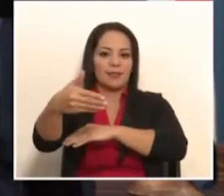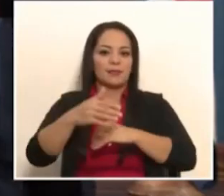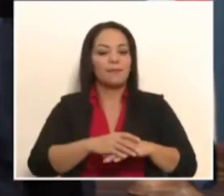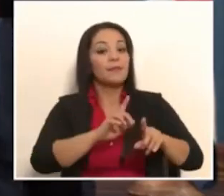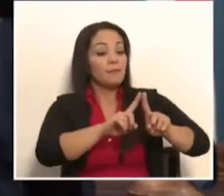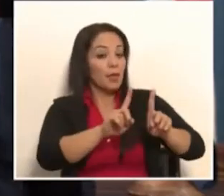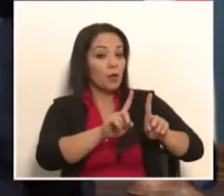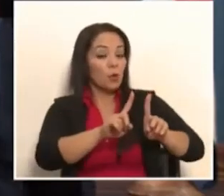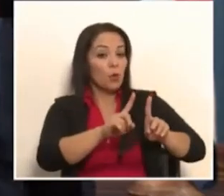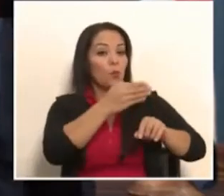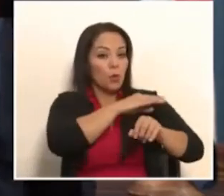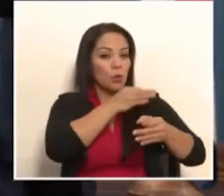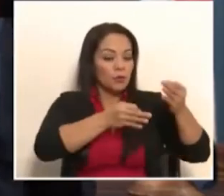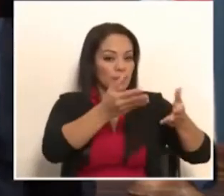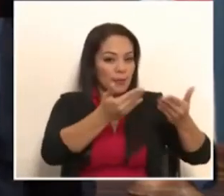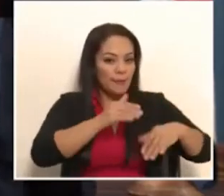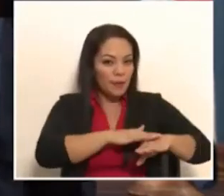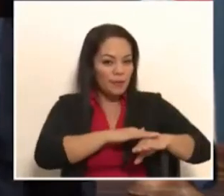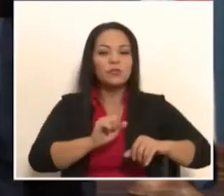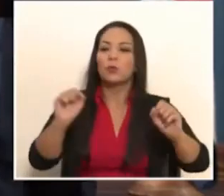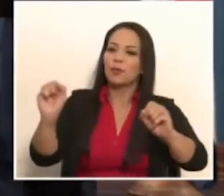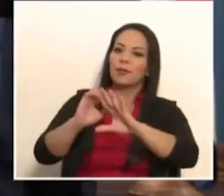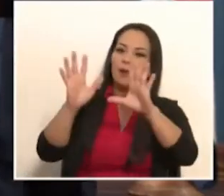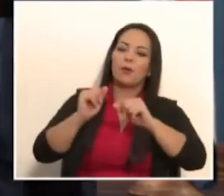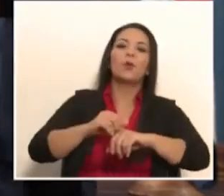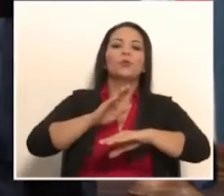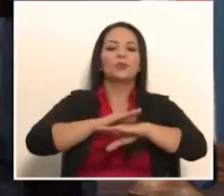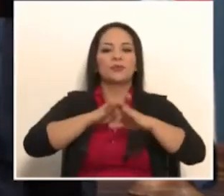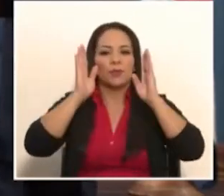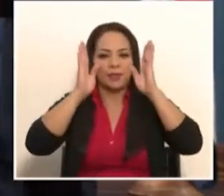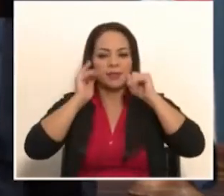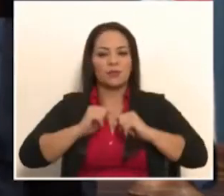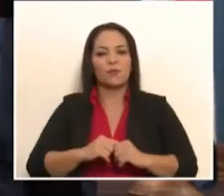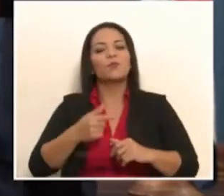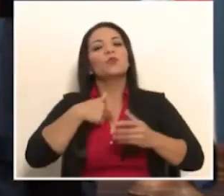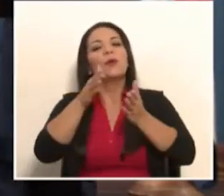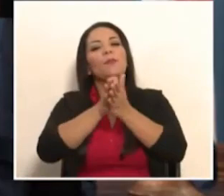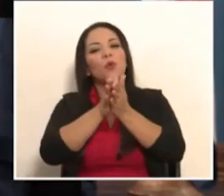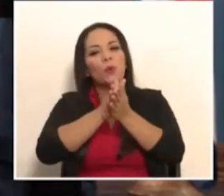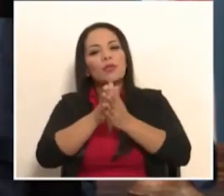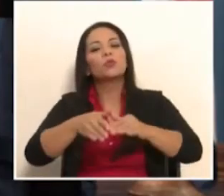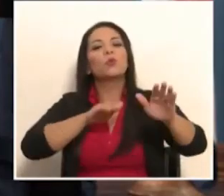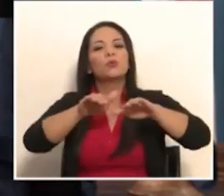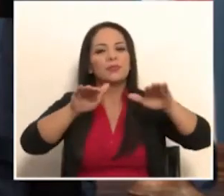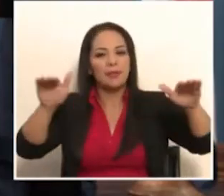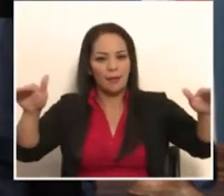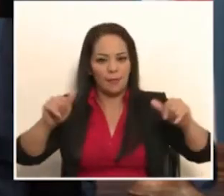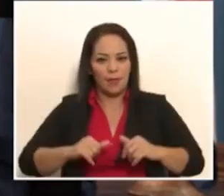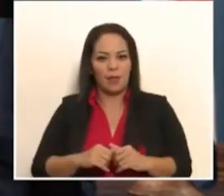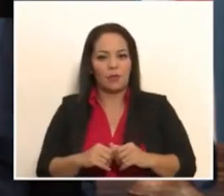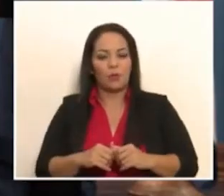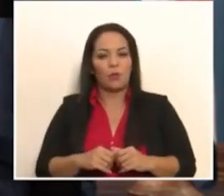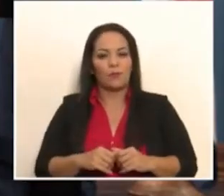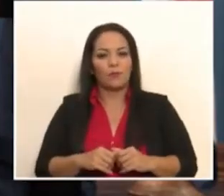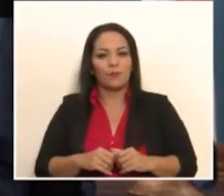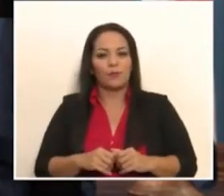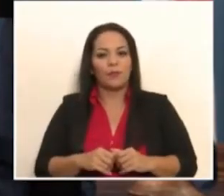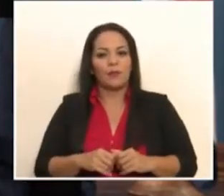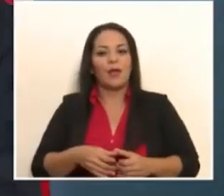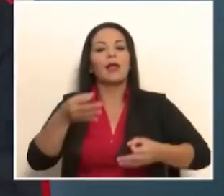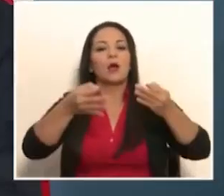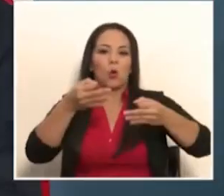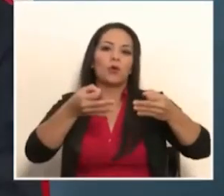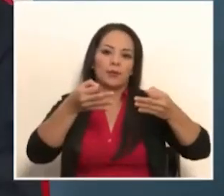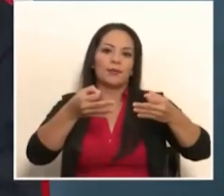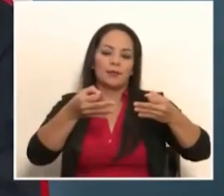cuando el Poder Judicial dé permiso? Por supuesto, señor. En autorización y atención. Y aprovecho para hacer un llamado a la Corte Plena, que es